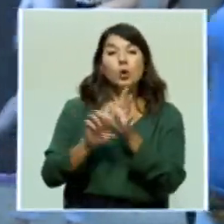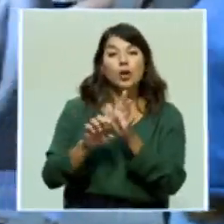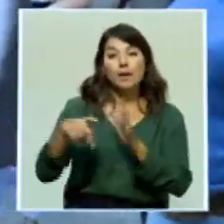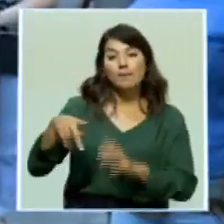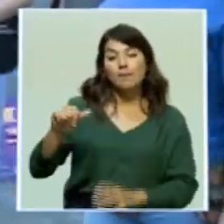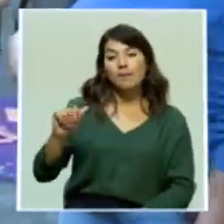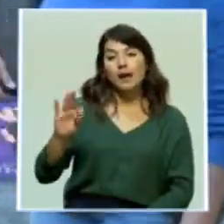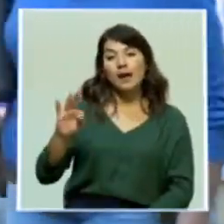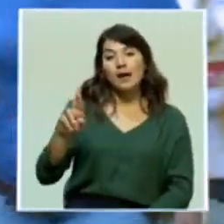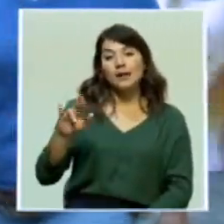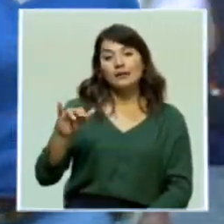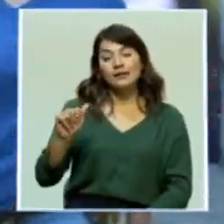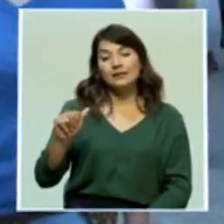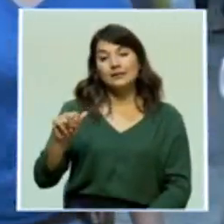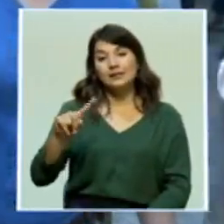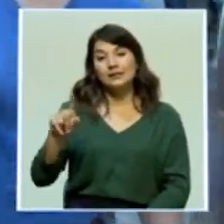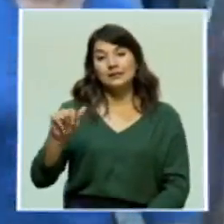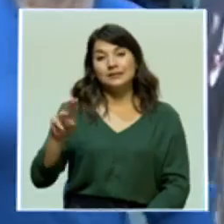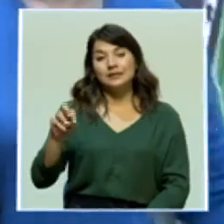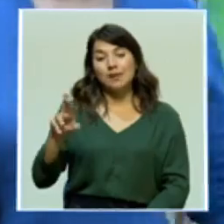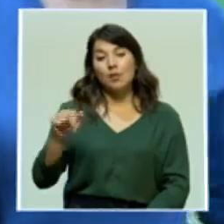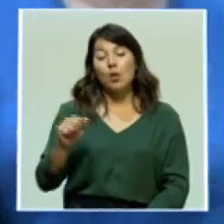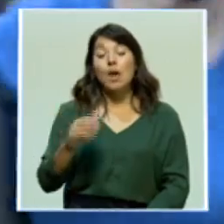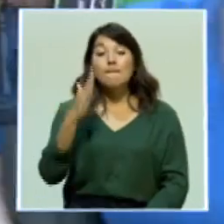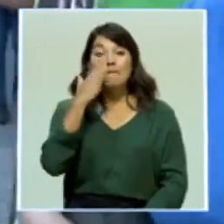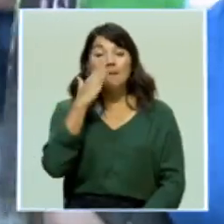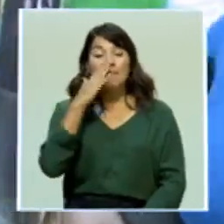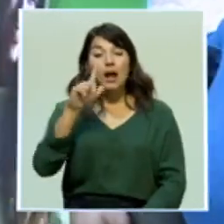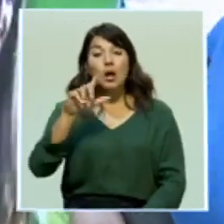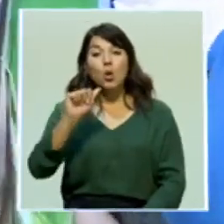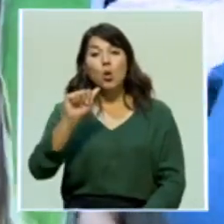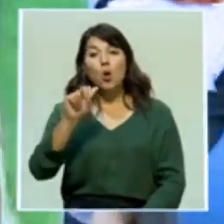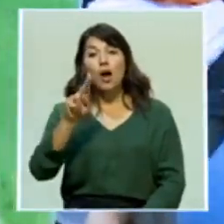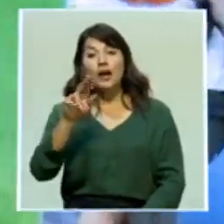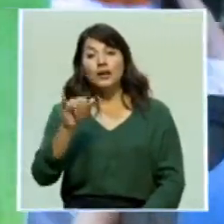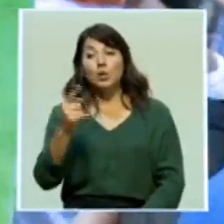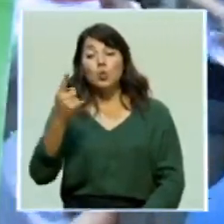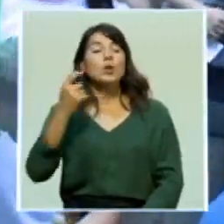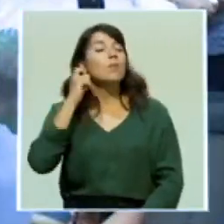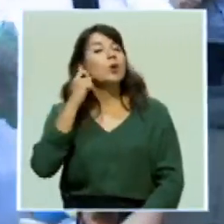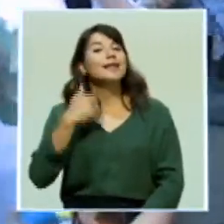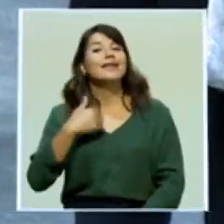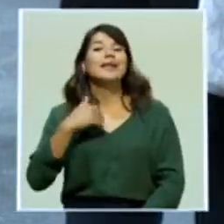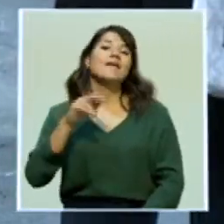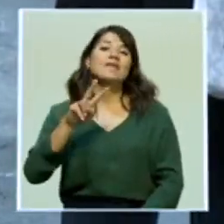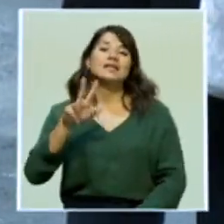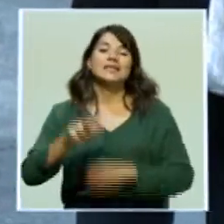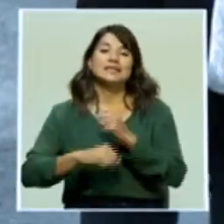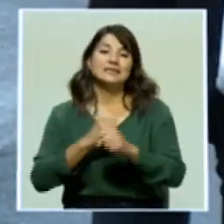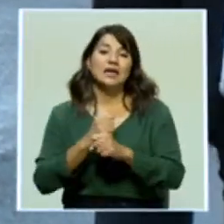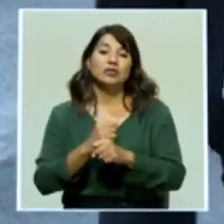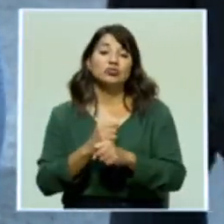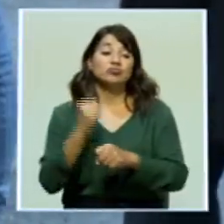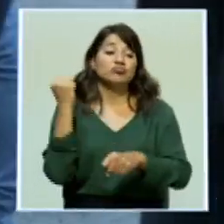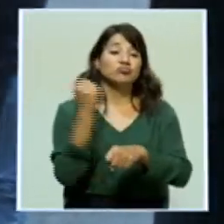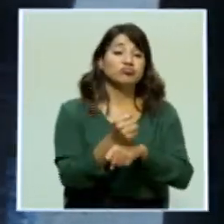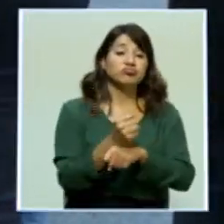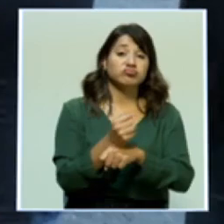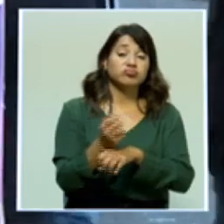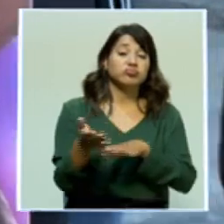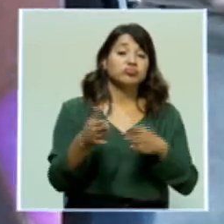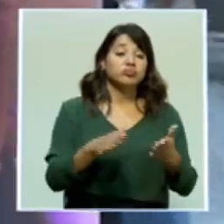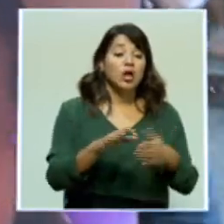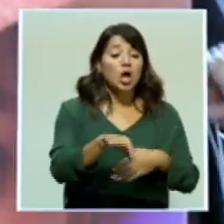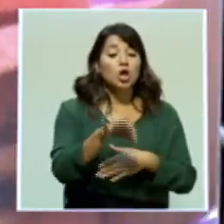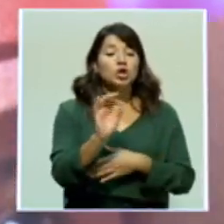Patricia Zamora, madre de Luani Salazar, una mujer de 23 años cuyo cuerpo apuñalado apareció enterrado el 15 de junio en una